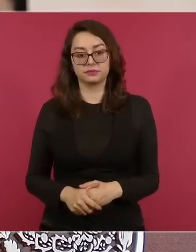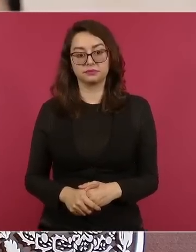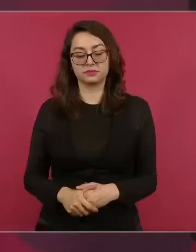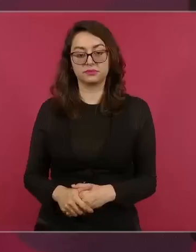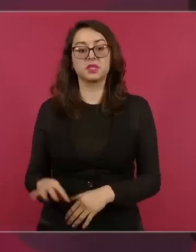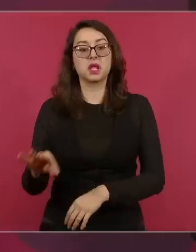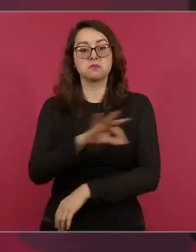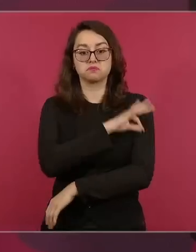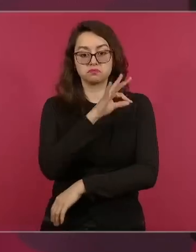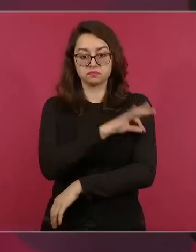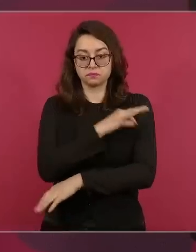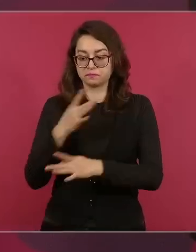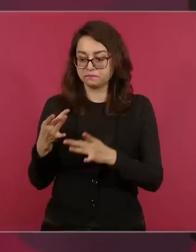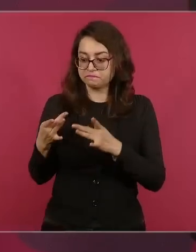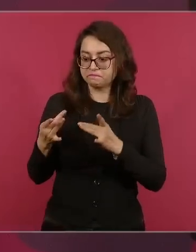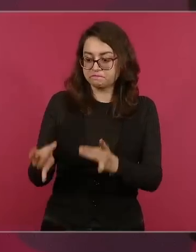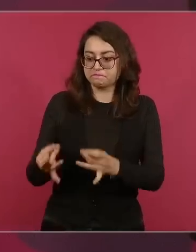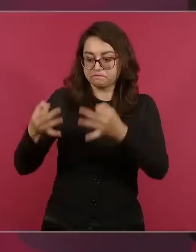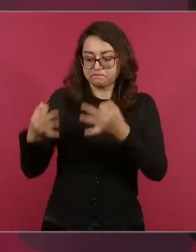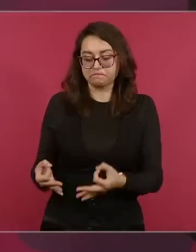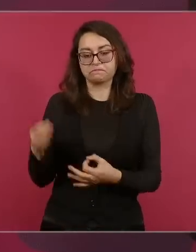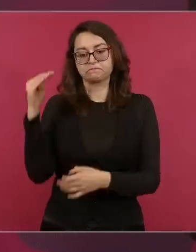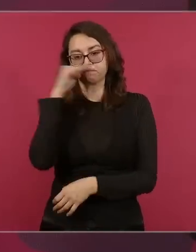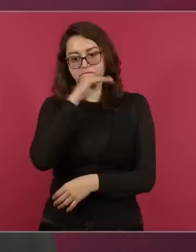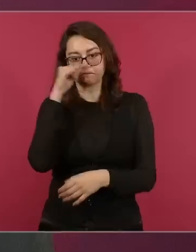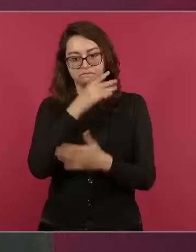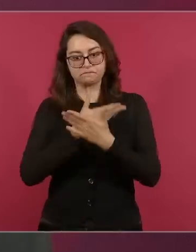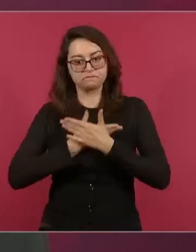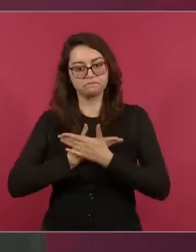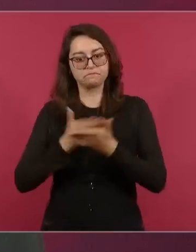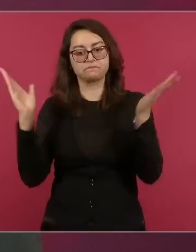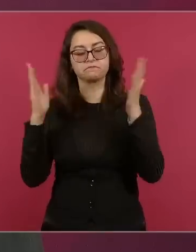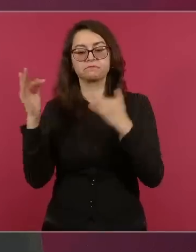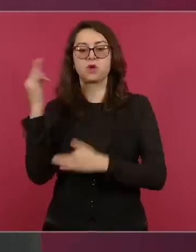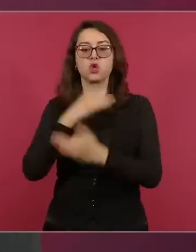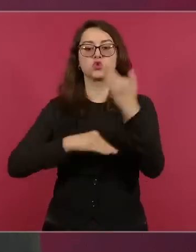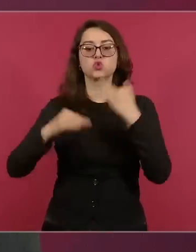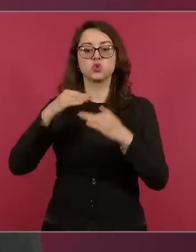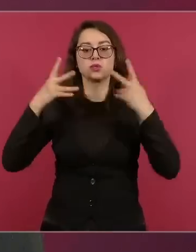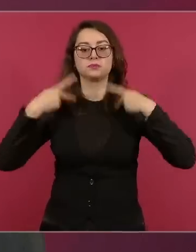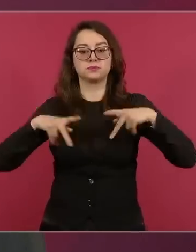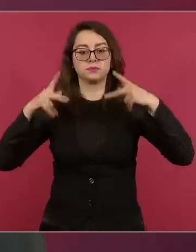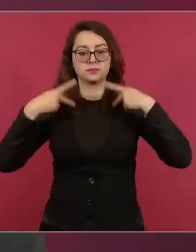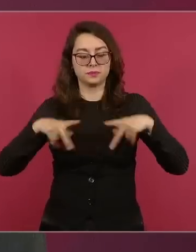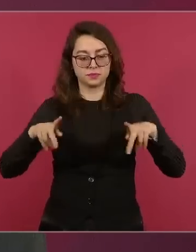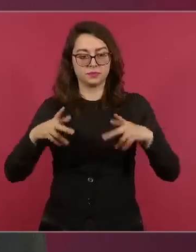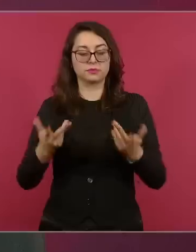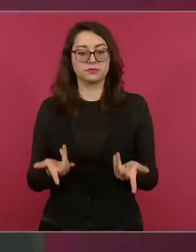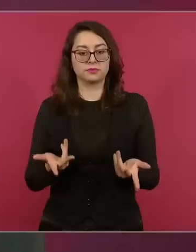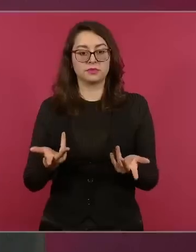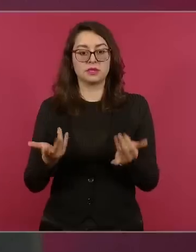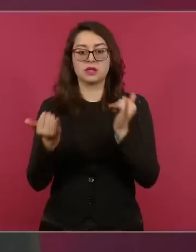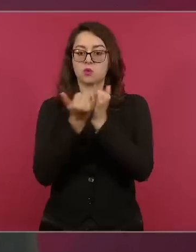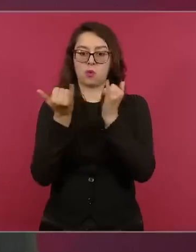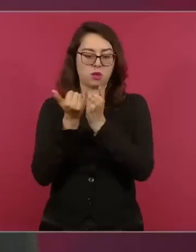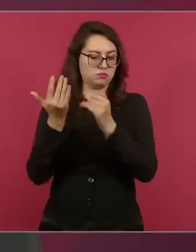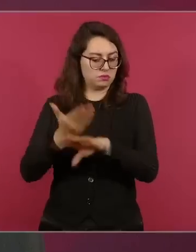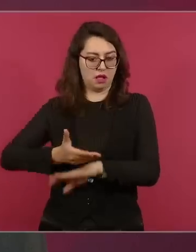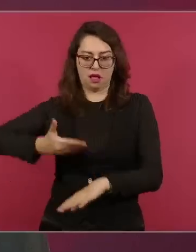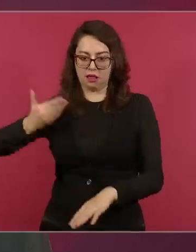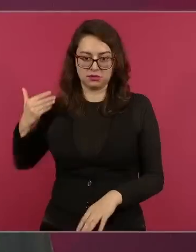calidad y gratuita para todo el pueblo, como fue en la campaña de vacunación anterior,